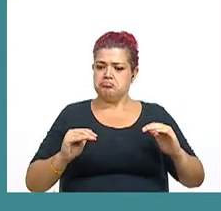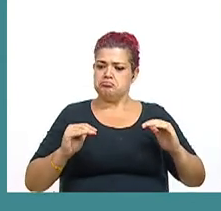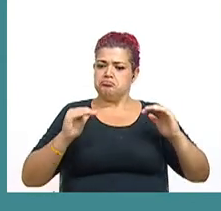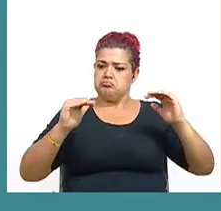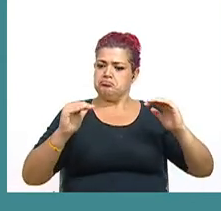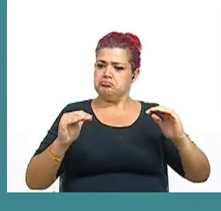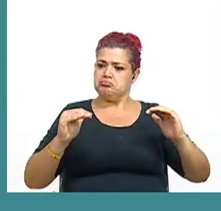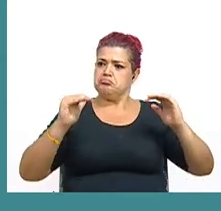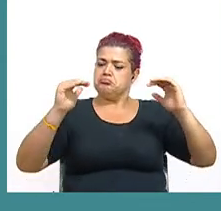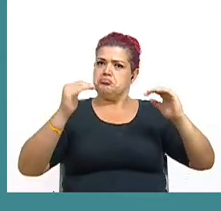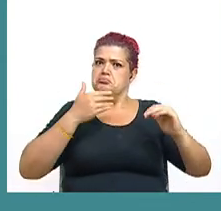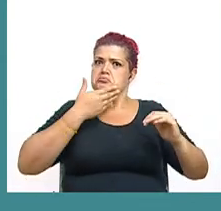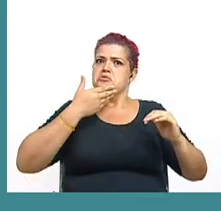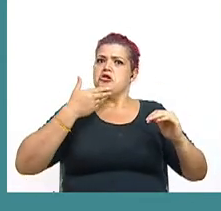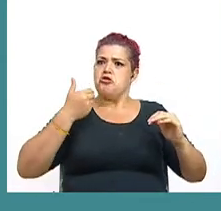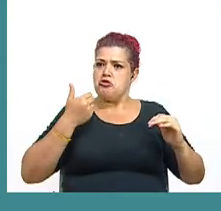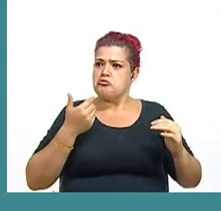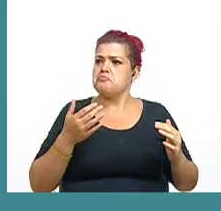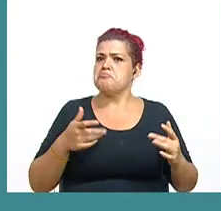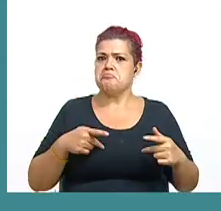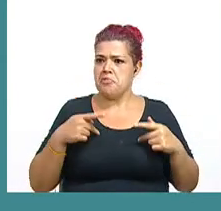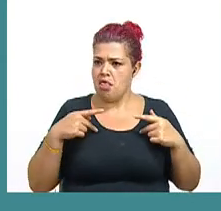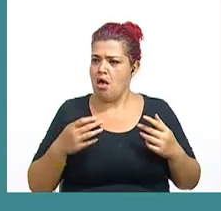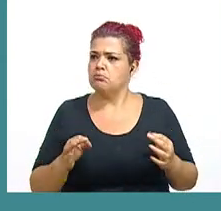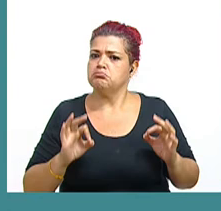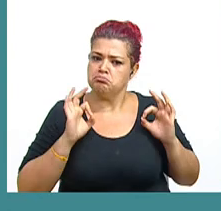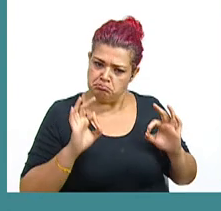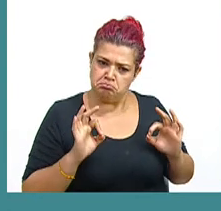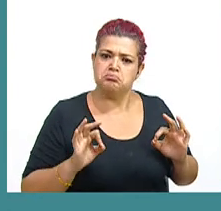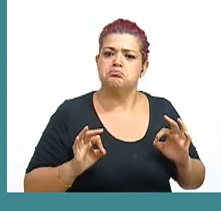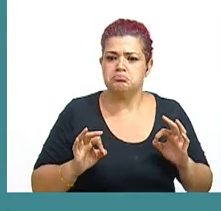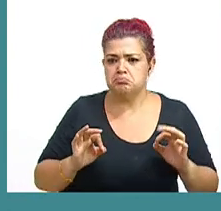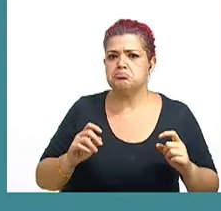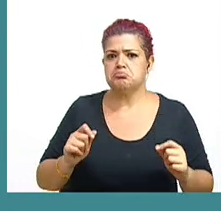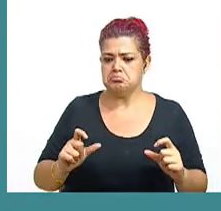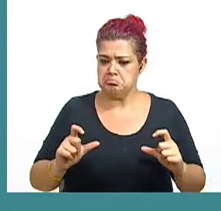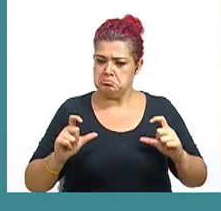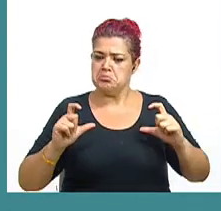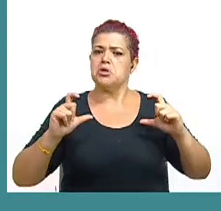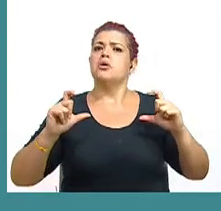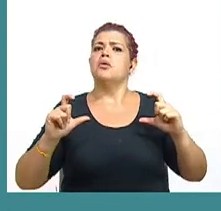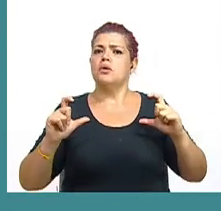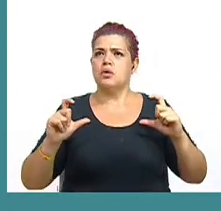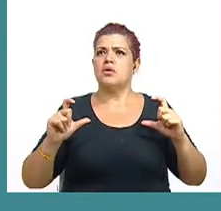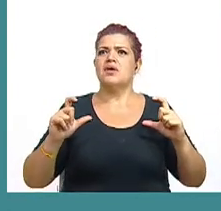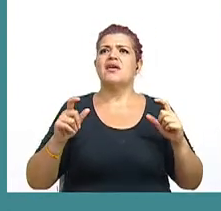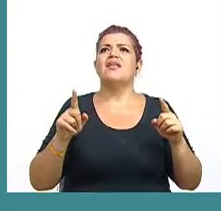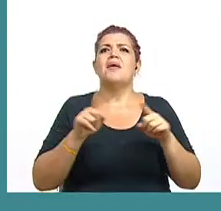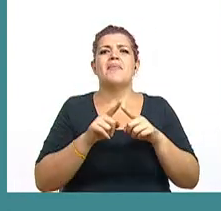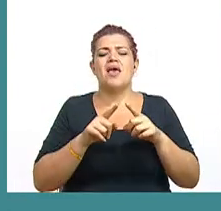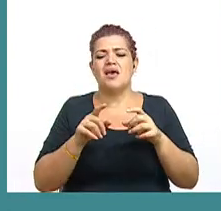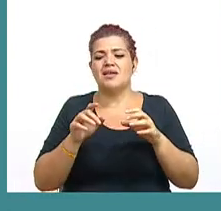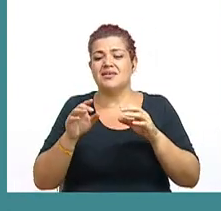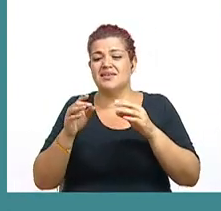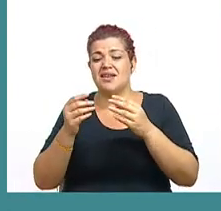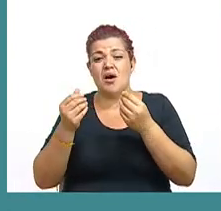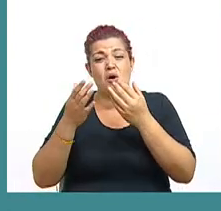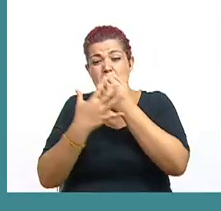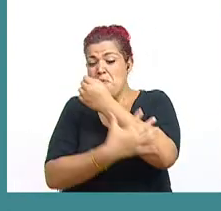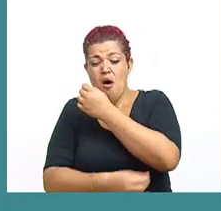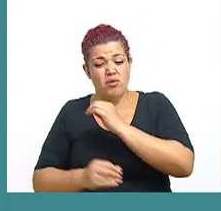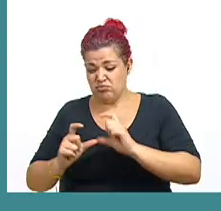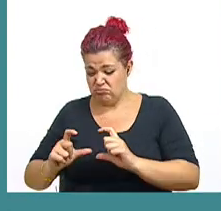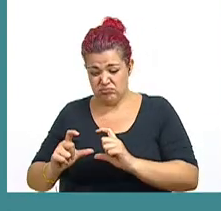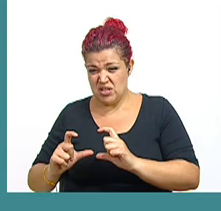puedan tener una mejor calidad y condición de vida. Eso significa el ensanchamiento de la clase media, es decir, la